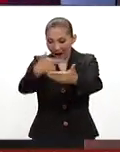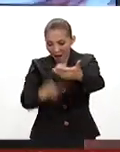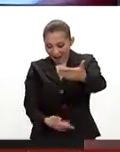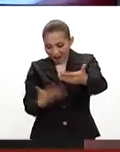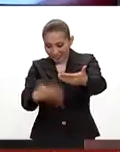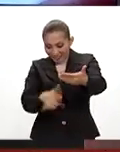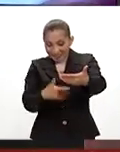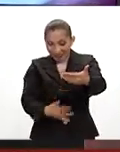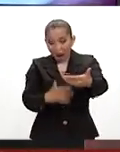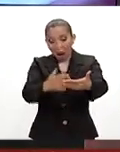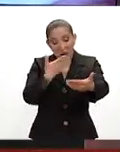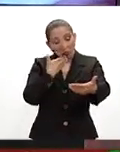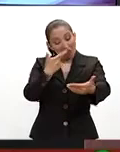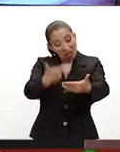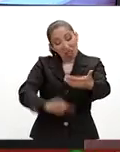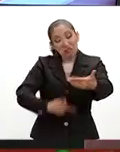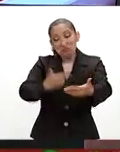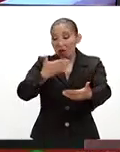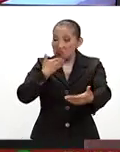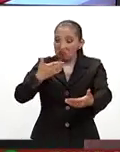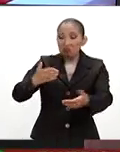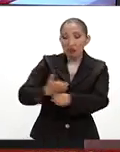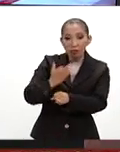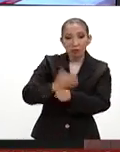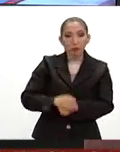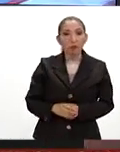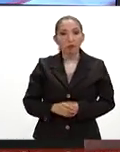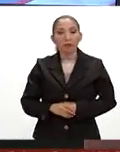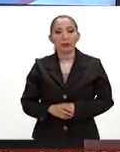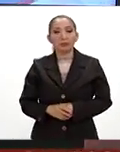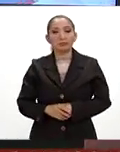es espectacular es ser dentro de los 10 primeros del mundo.